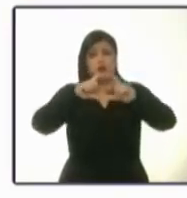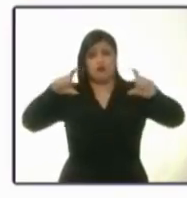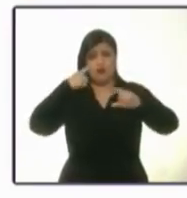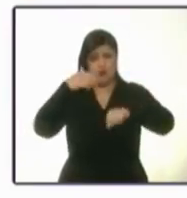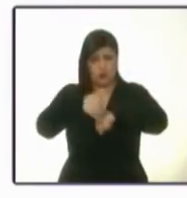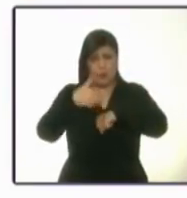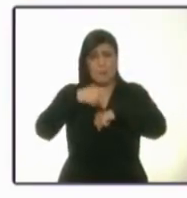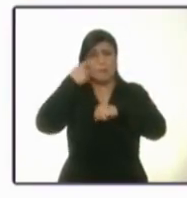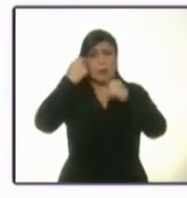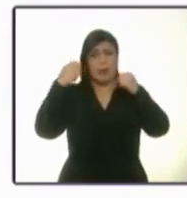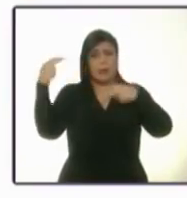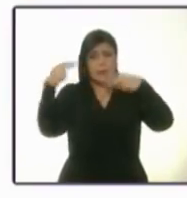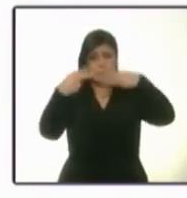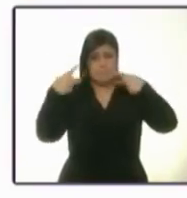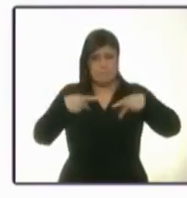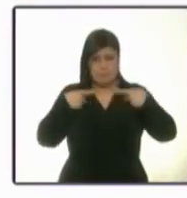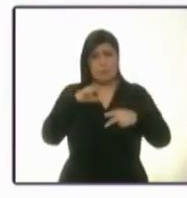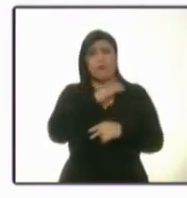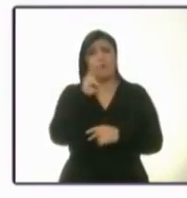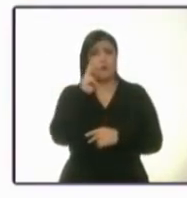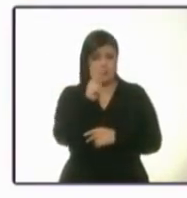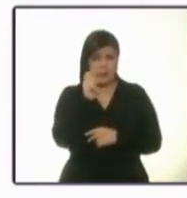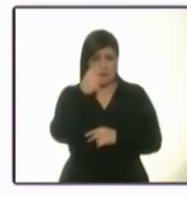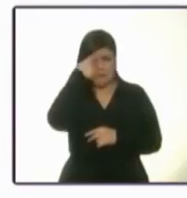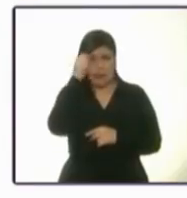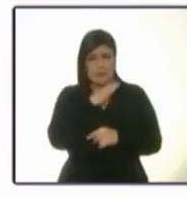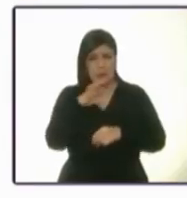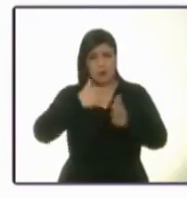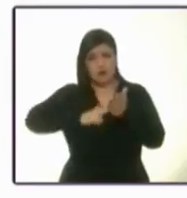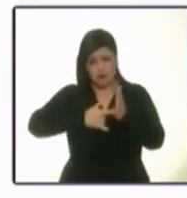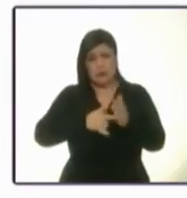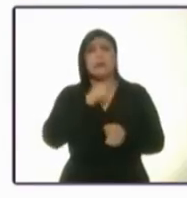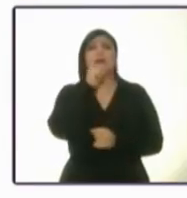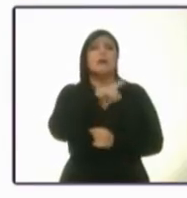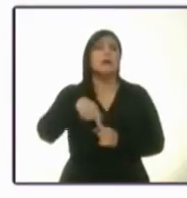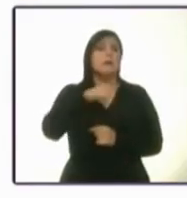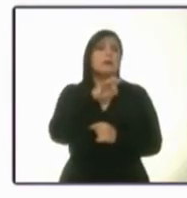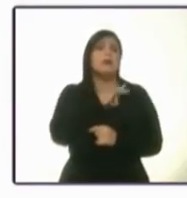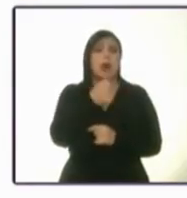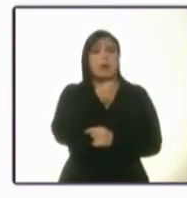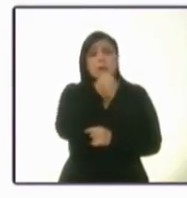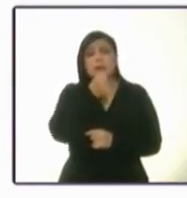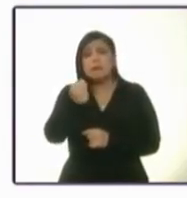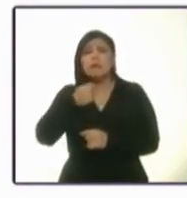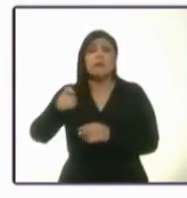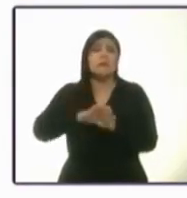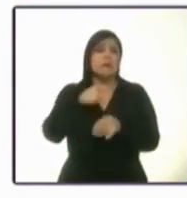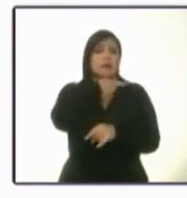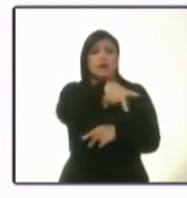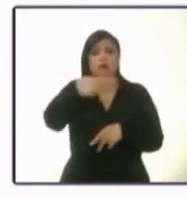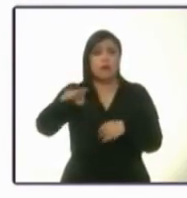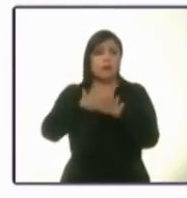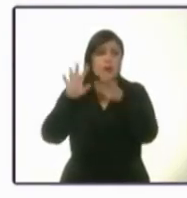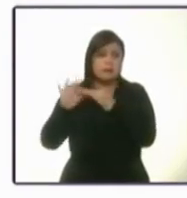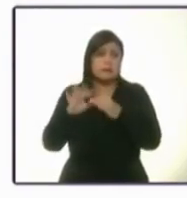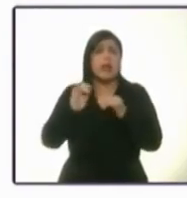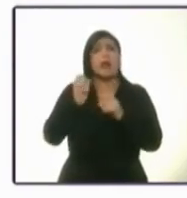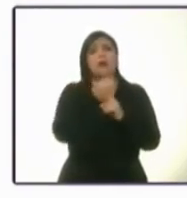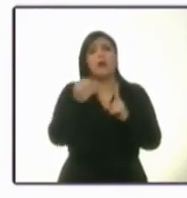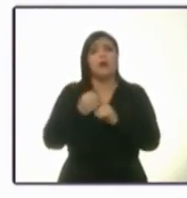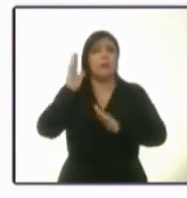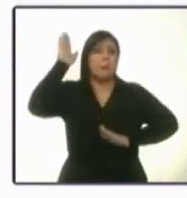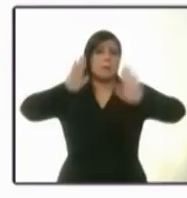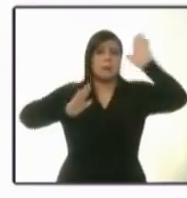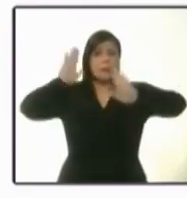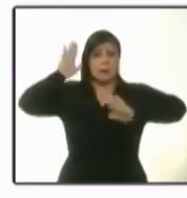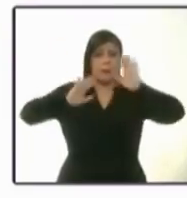del auditorio y de las propias candidaturas. Se les irá dando el uso de la palabra de acuerdo con el orden en que levanten